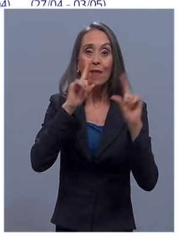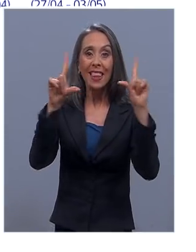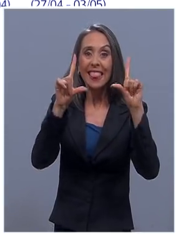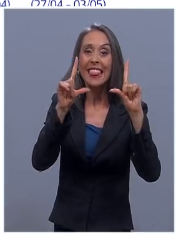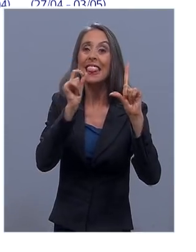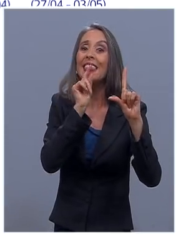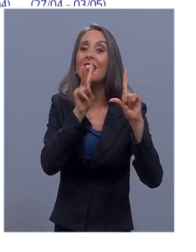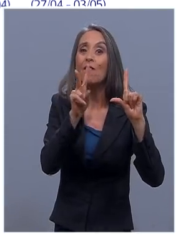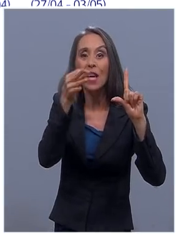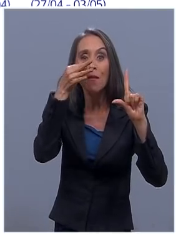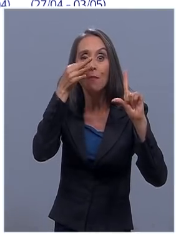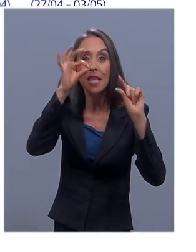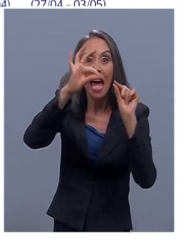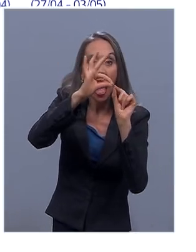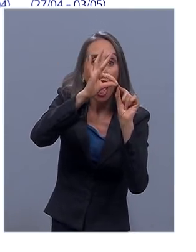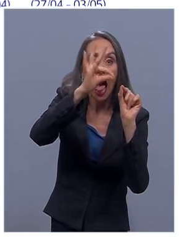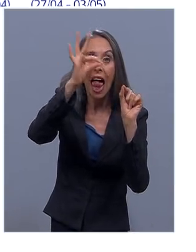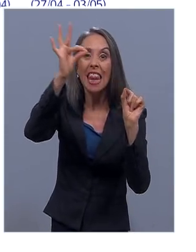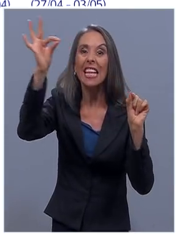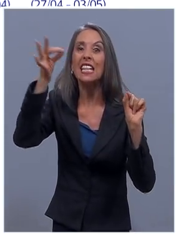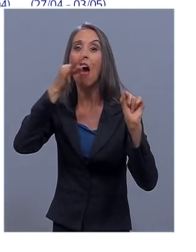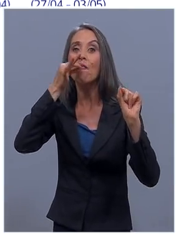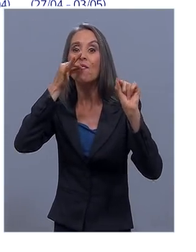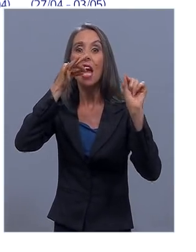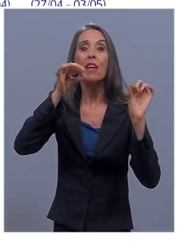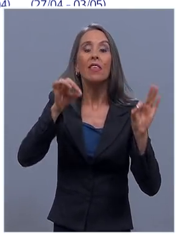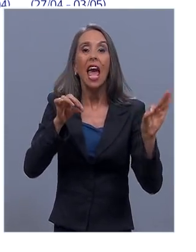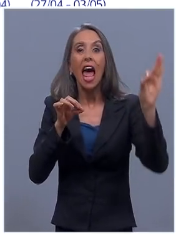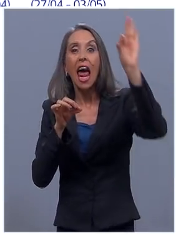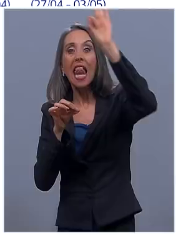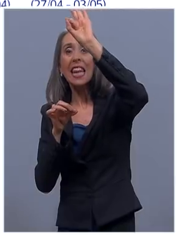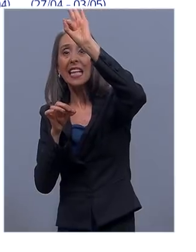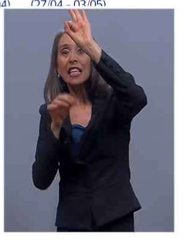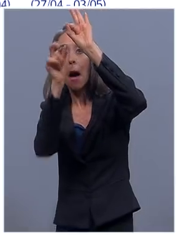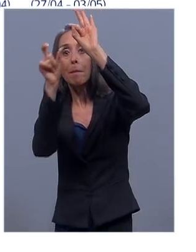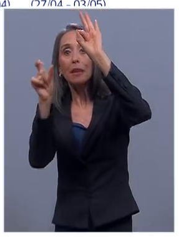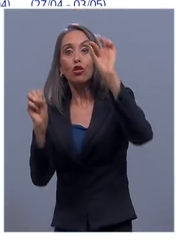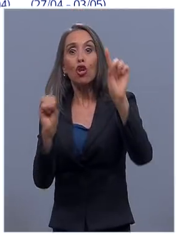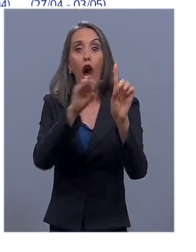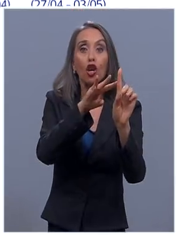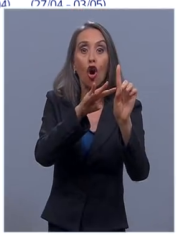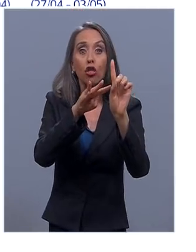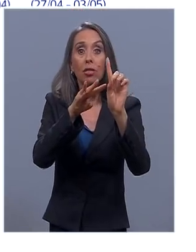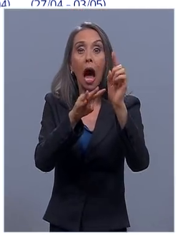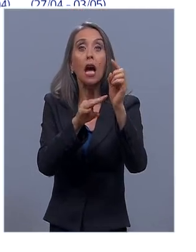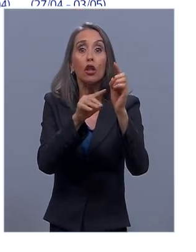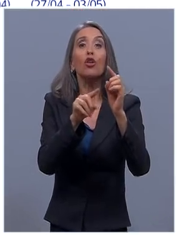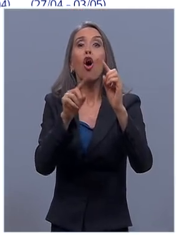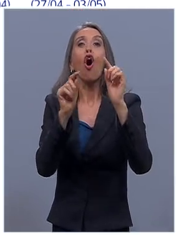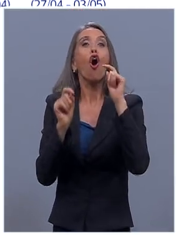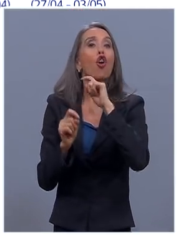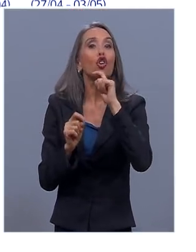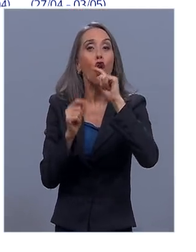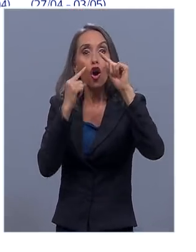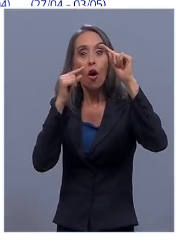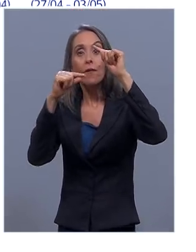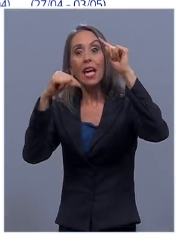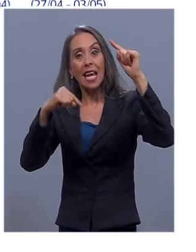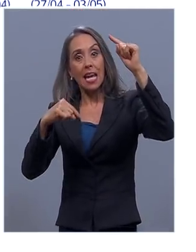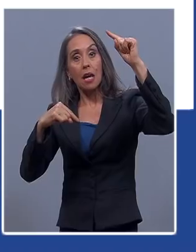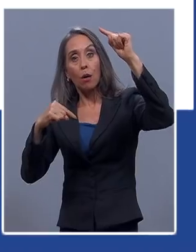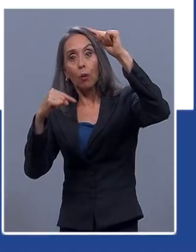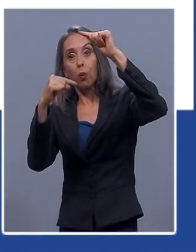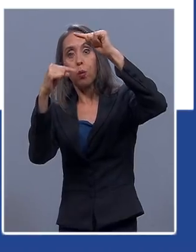televisor, se está acercando rápidamente al número de nuevos contagiados, la línea roja en su pantalla.